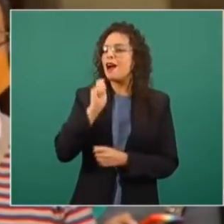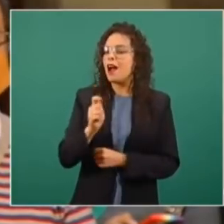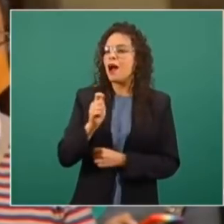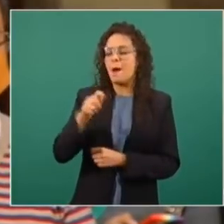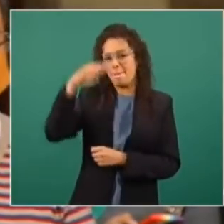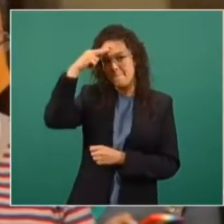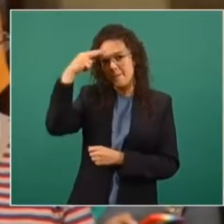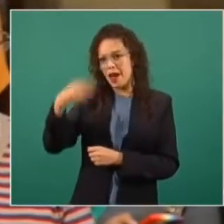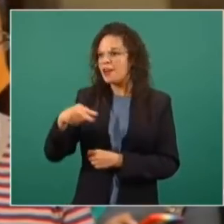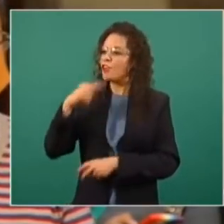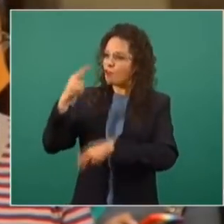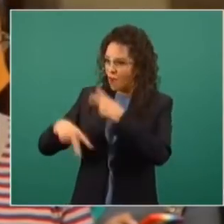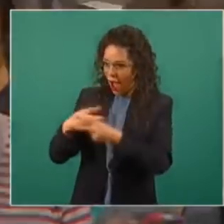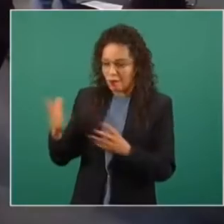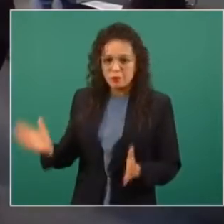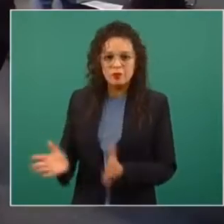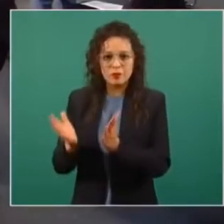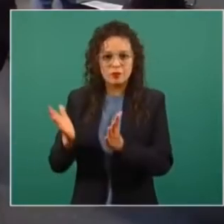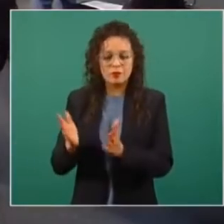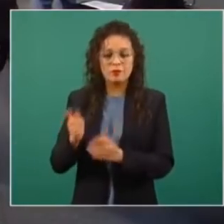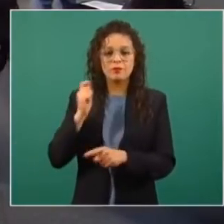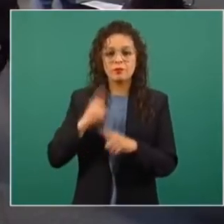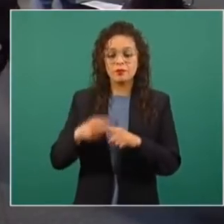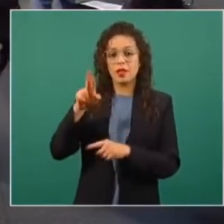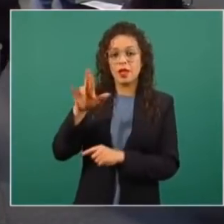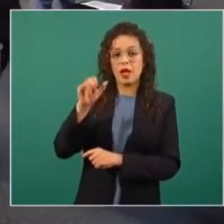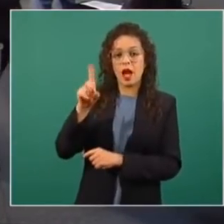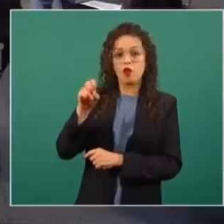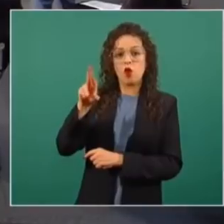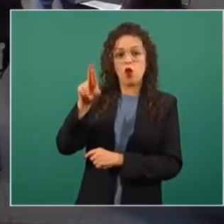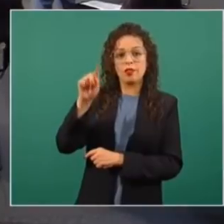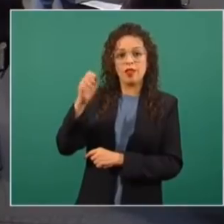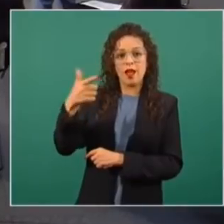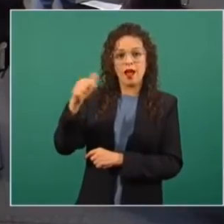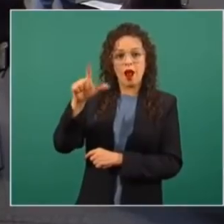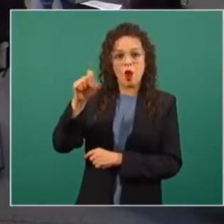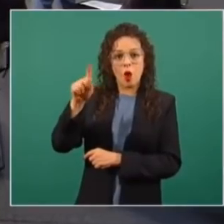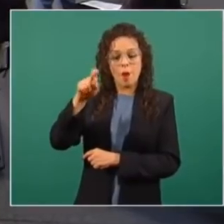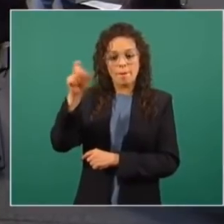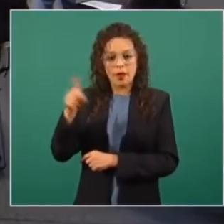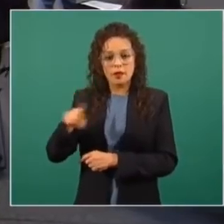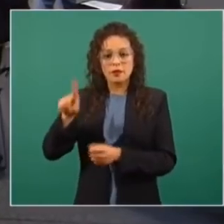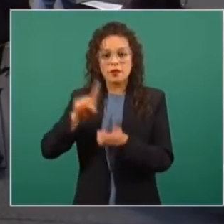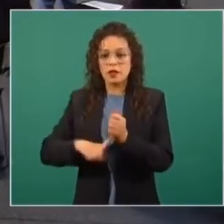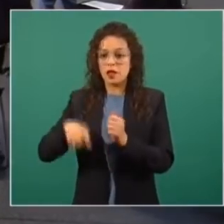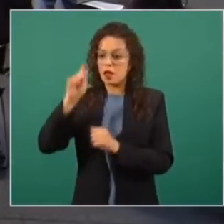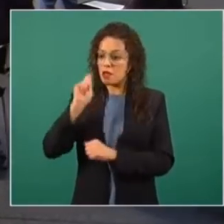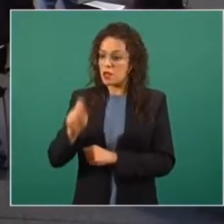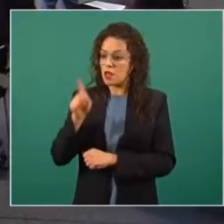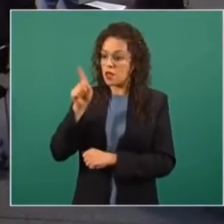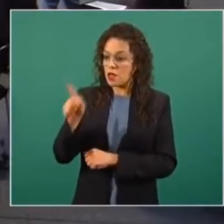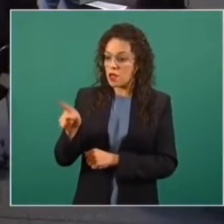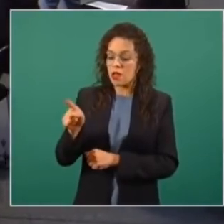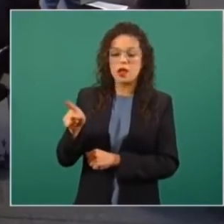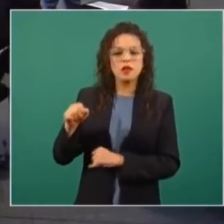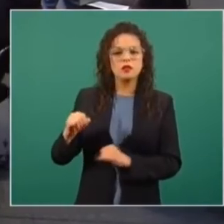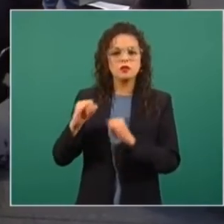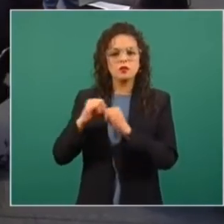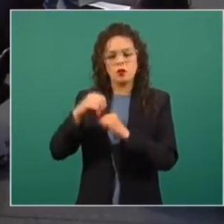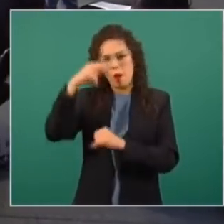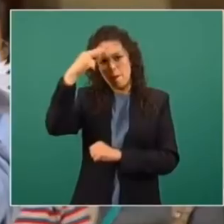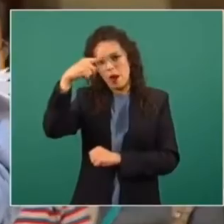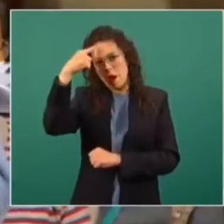registrada del empresario Ricardo Ortega López ante el INDAUTOR y ante el Instituto Mexicano de la Propiedad.